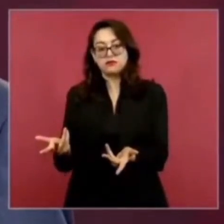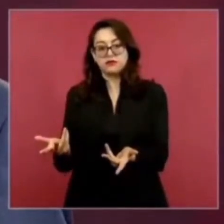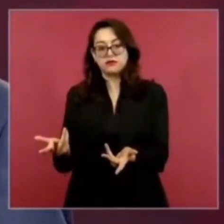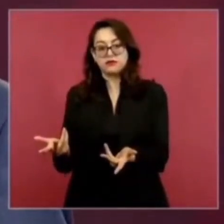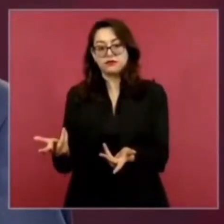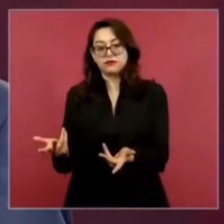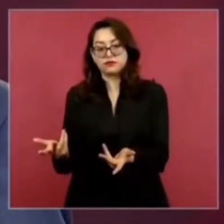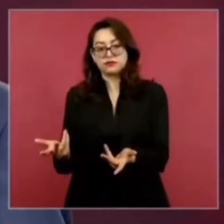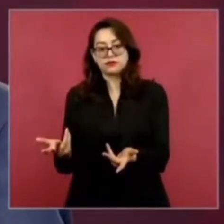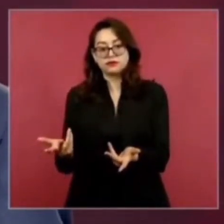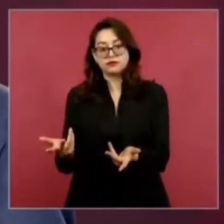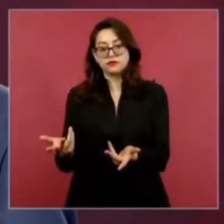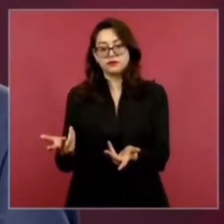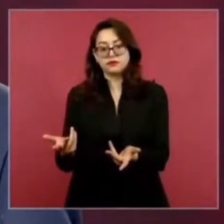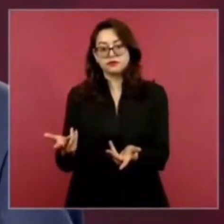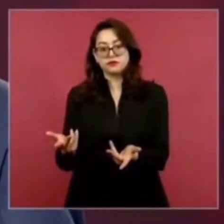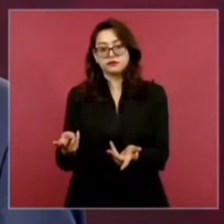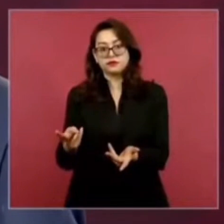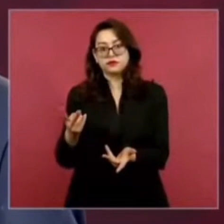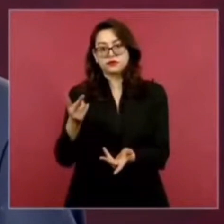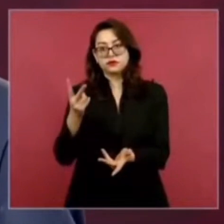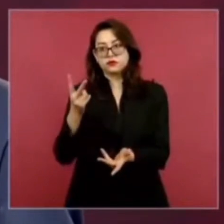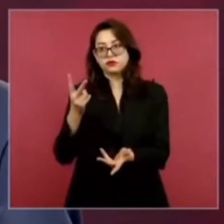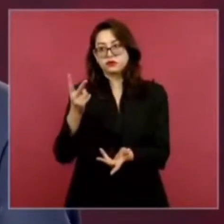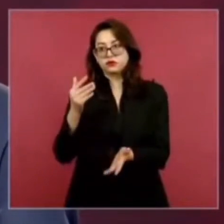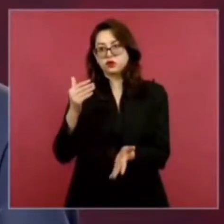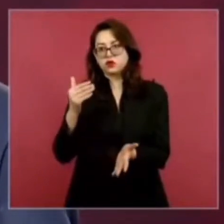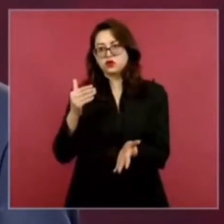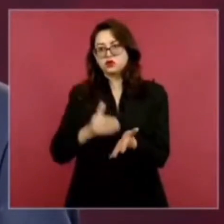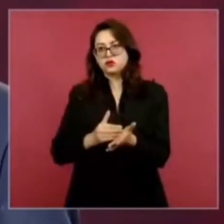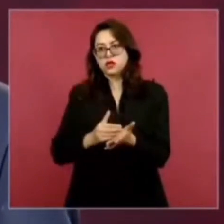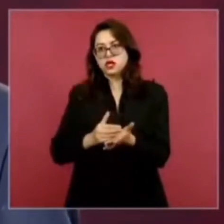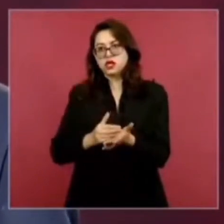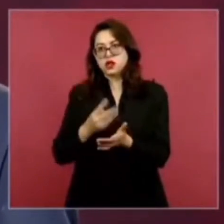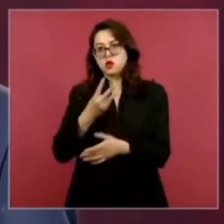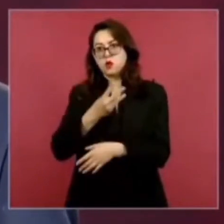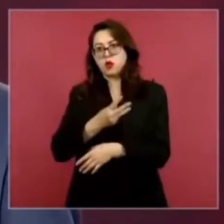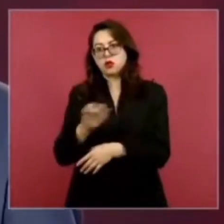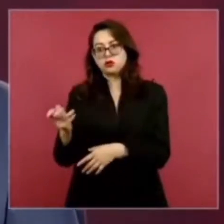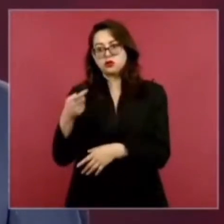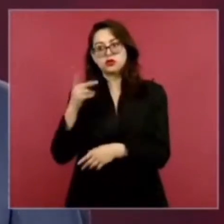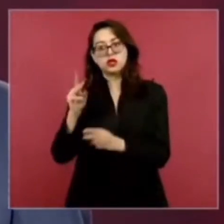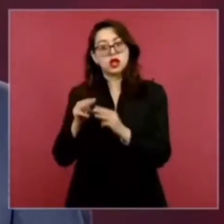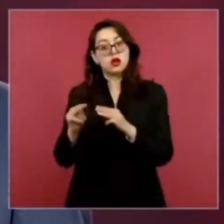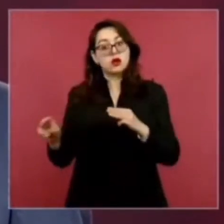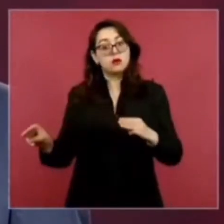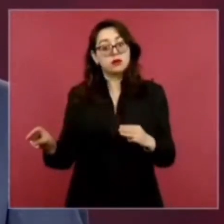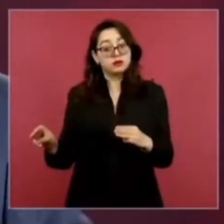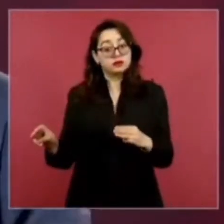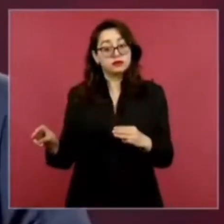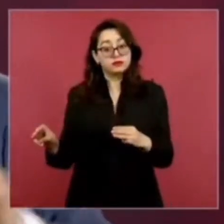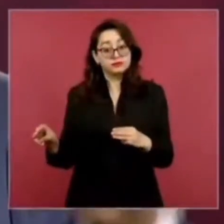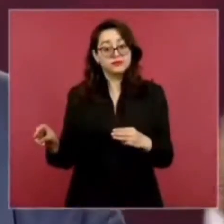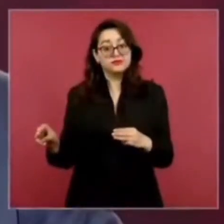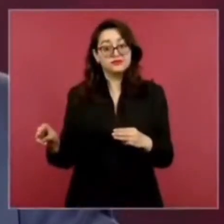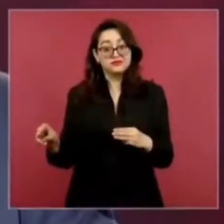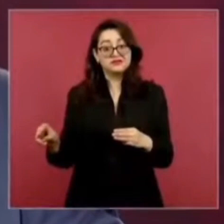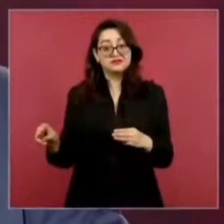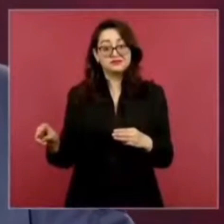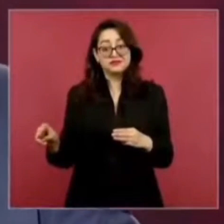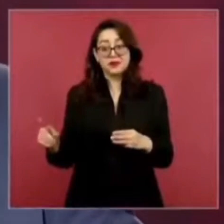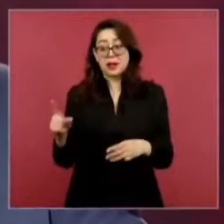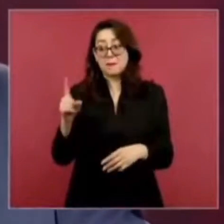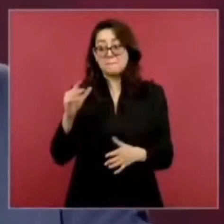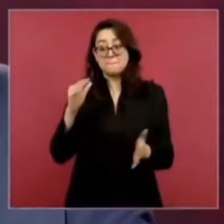como 2 mil 400 kilómetros de vía y en distancia